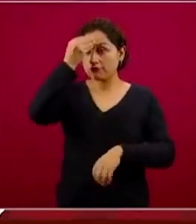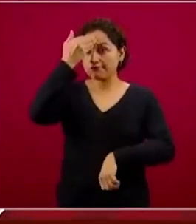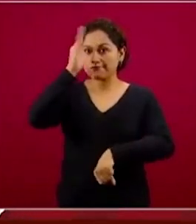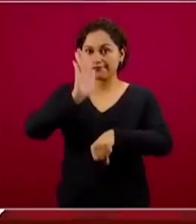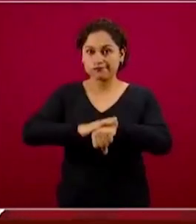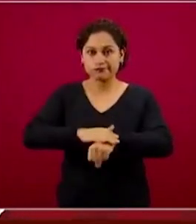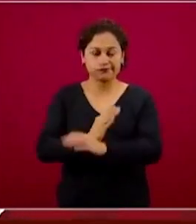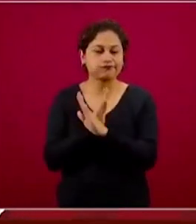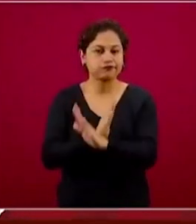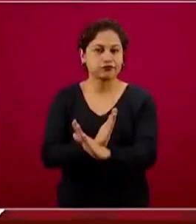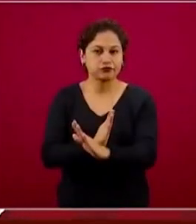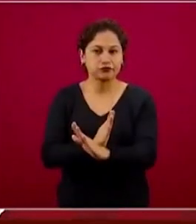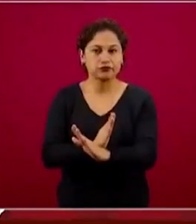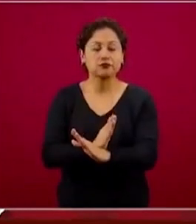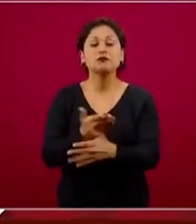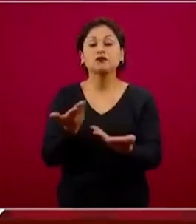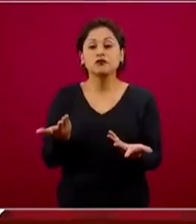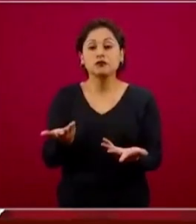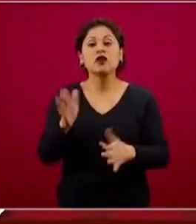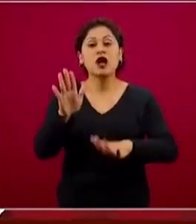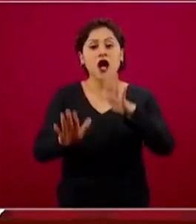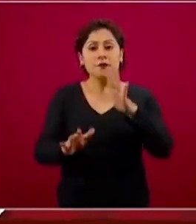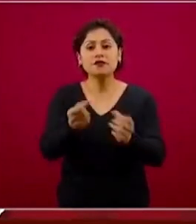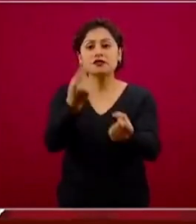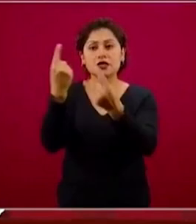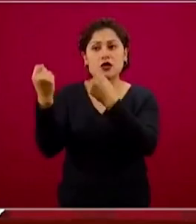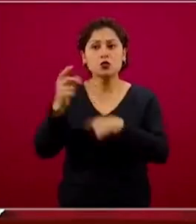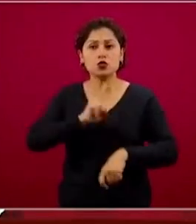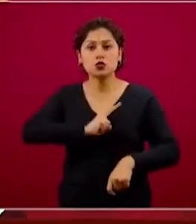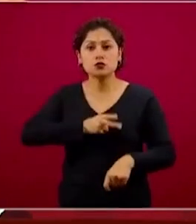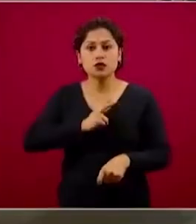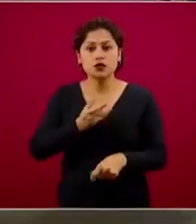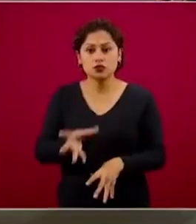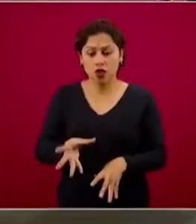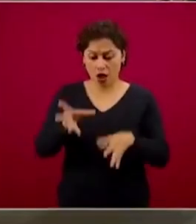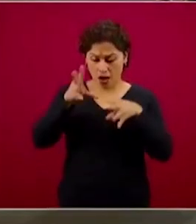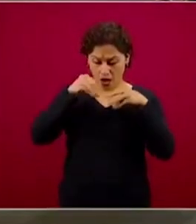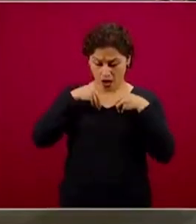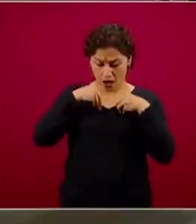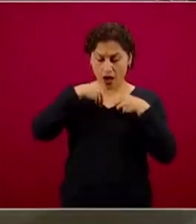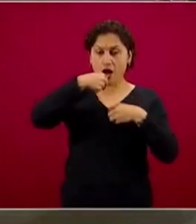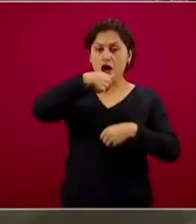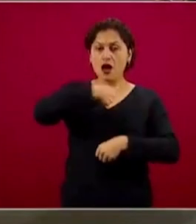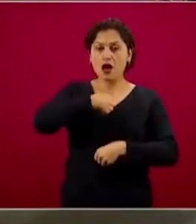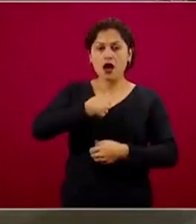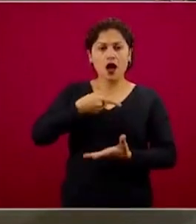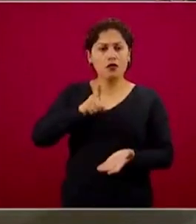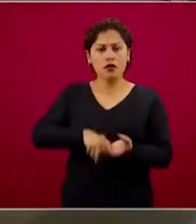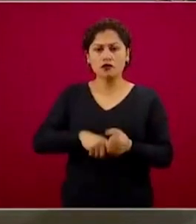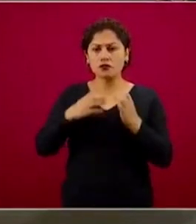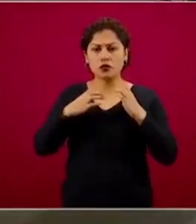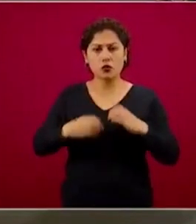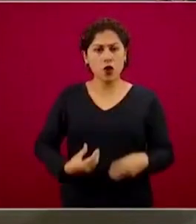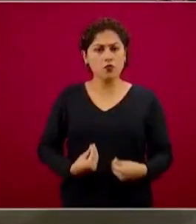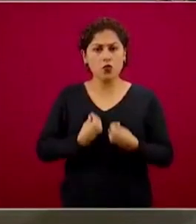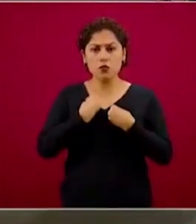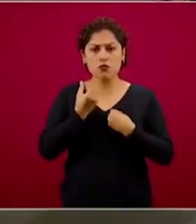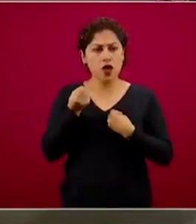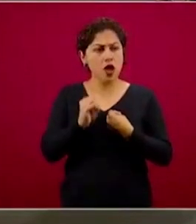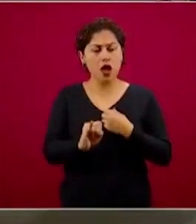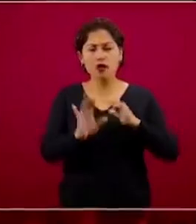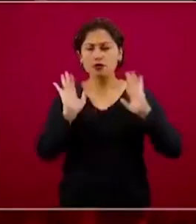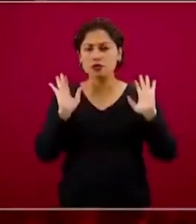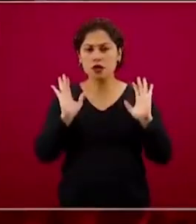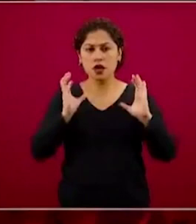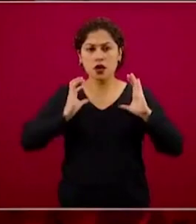ahí presenten los tejidos y ya, ahí se queda. Y en este caso, y también lo tenemos del ejemplo de los diferentes